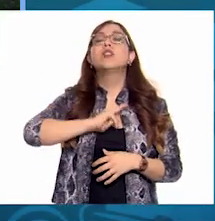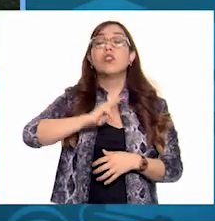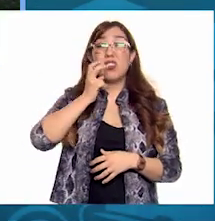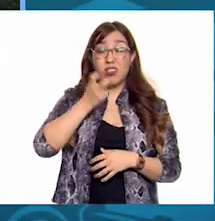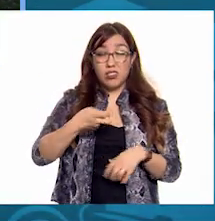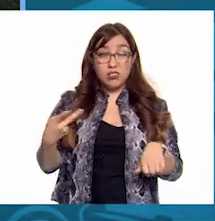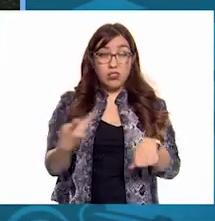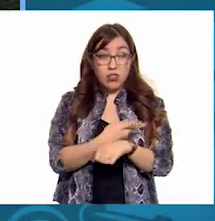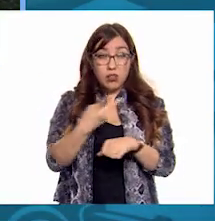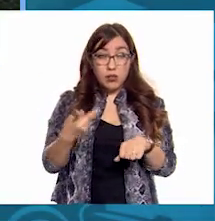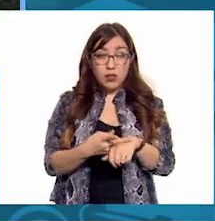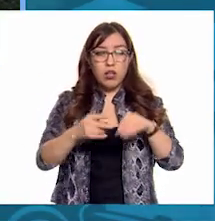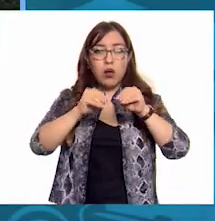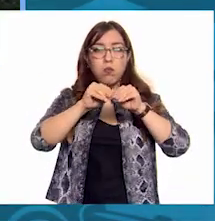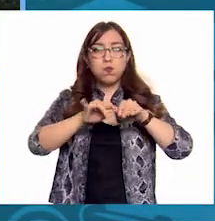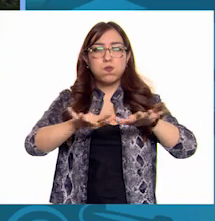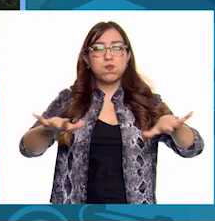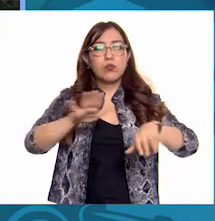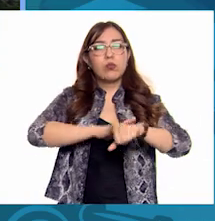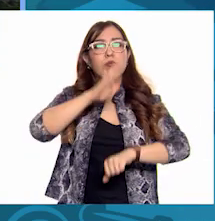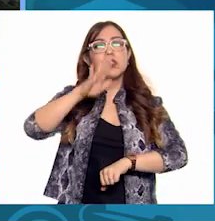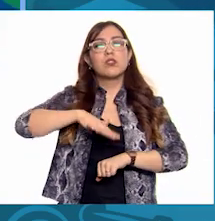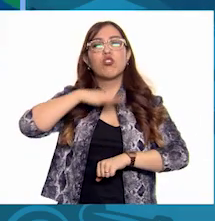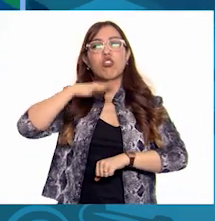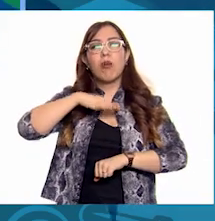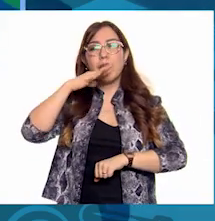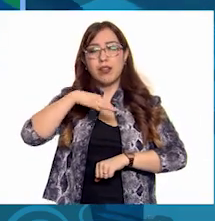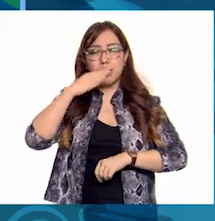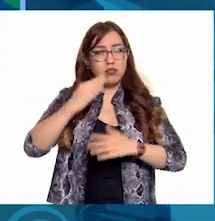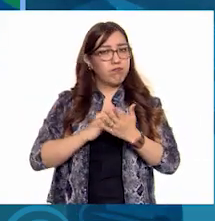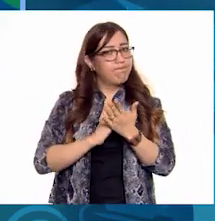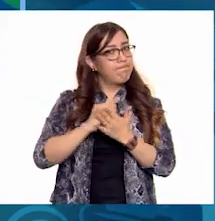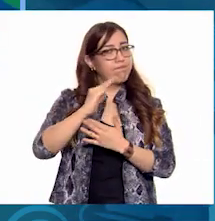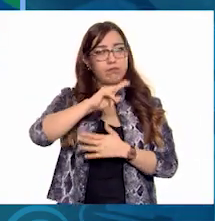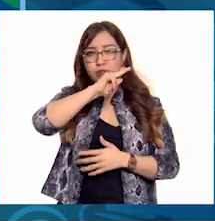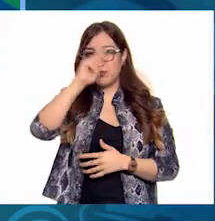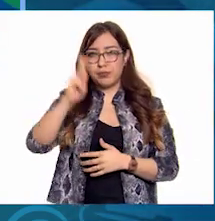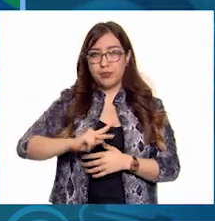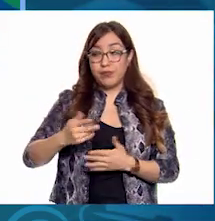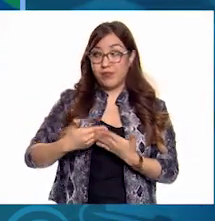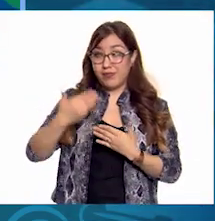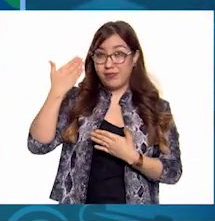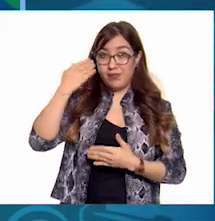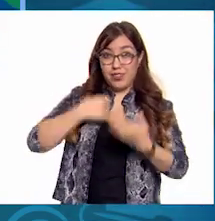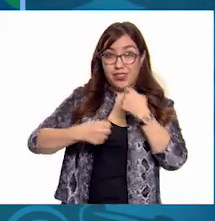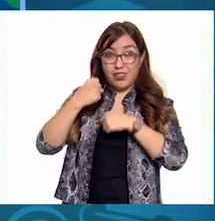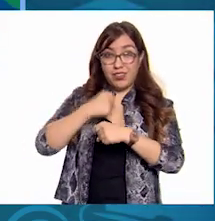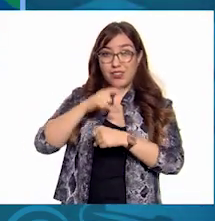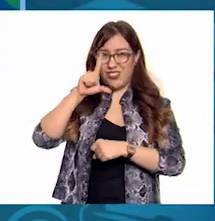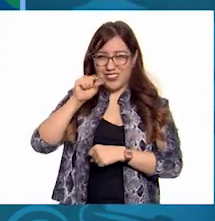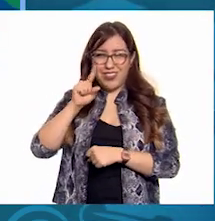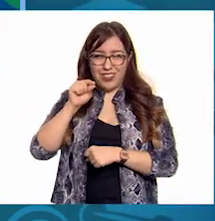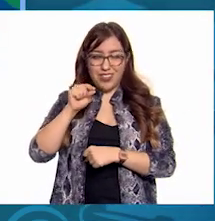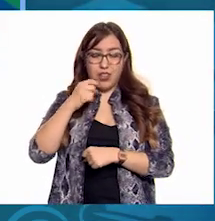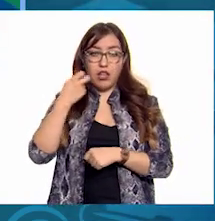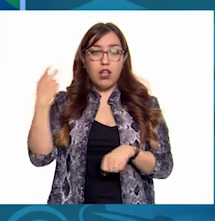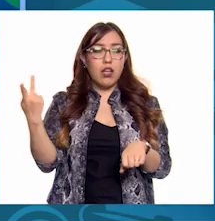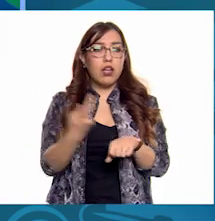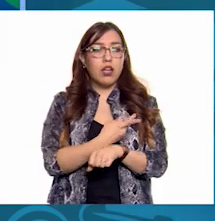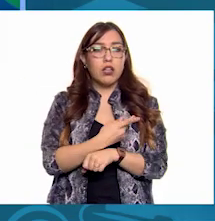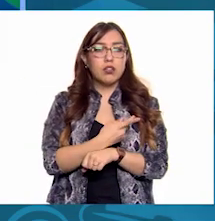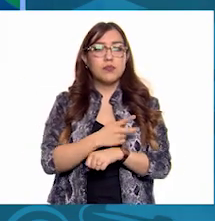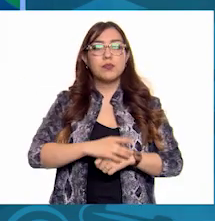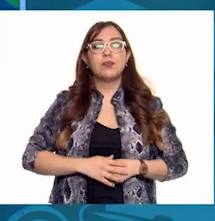provocado un incremento en los niveles de contaminación A finales de la década de los 70 La industria tuvo auge en el país Hasta